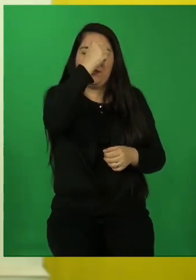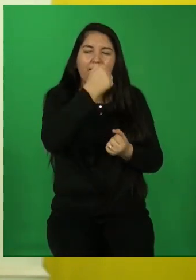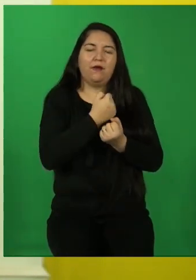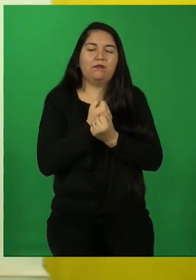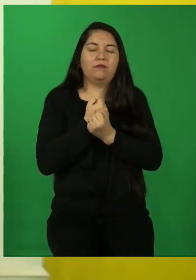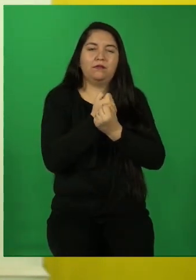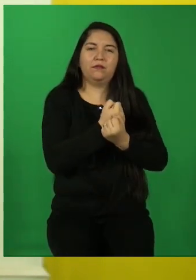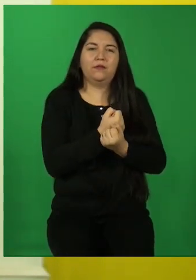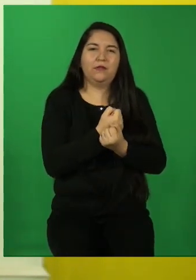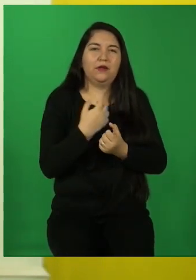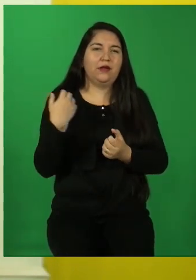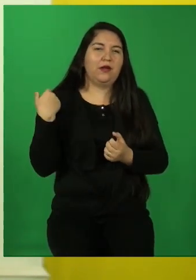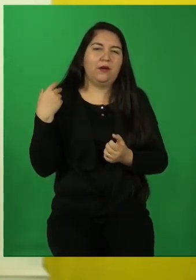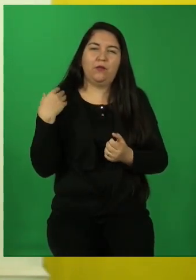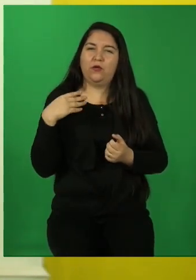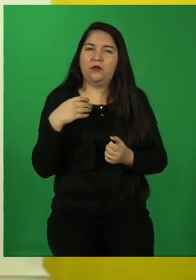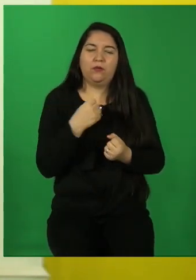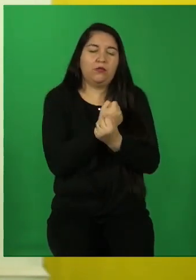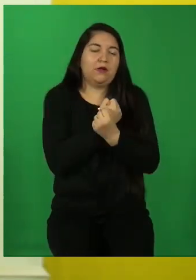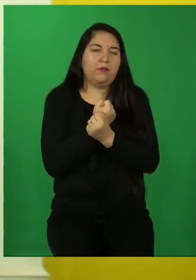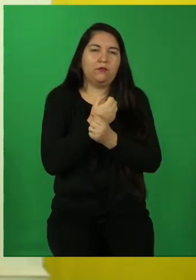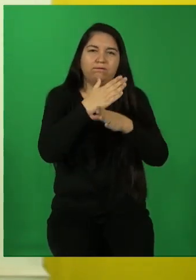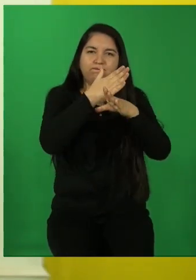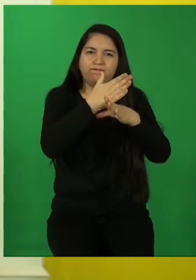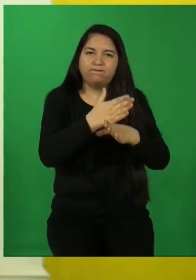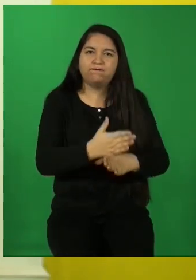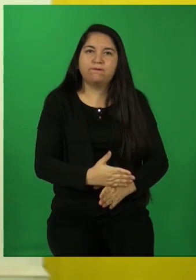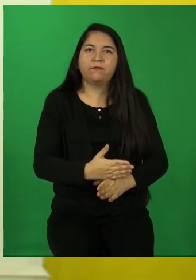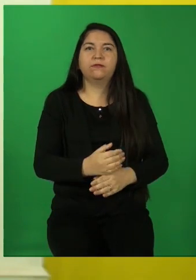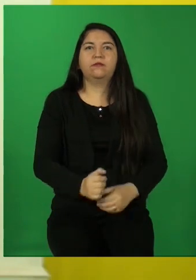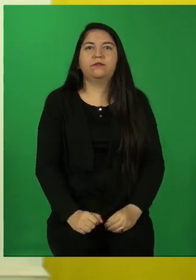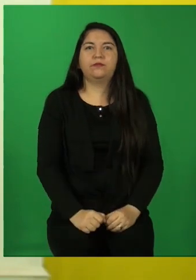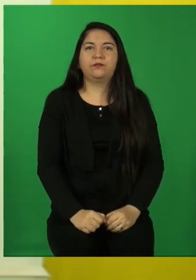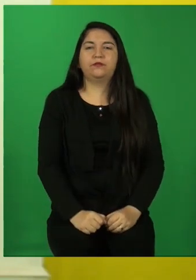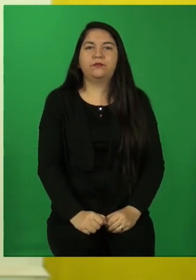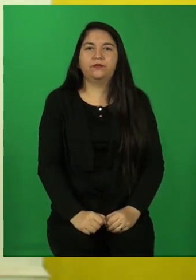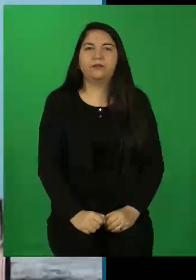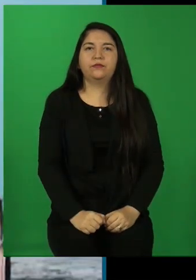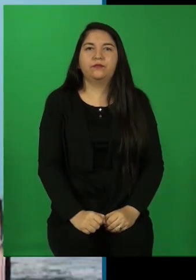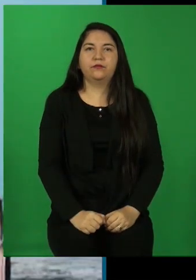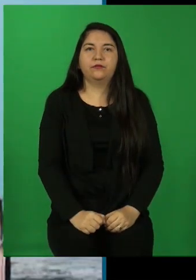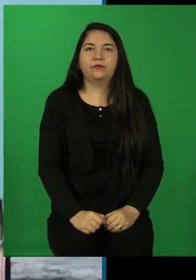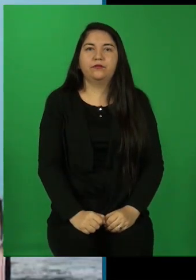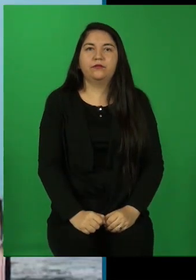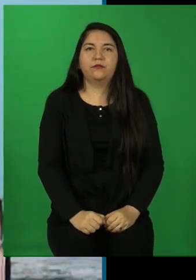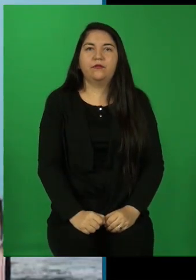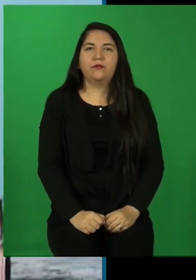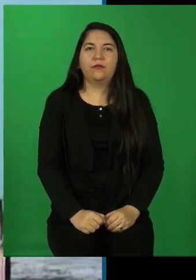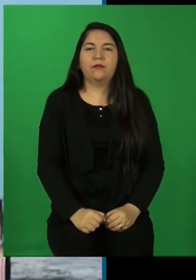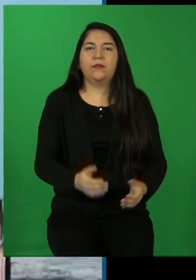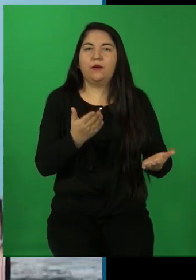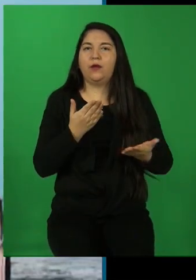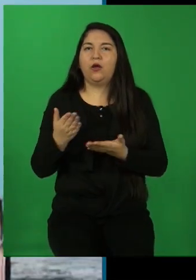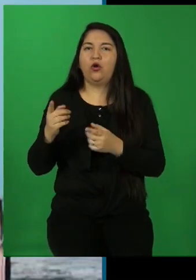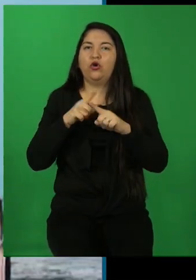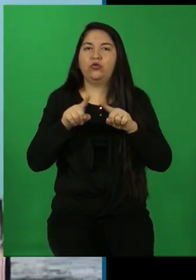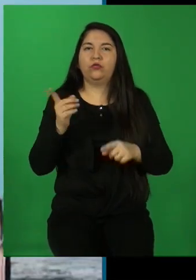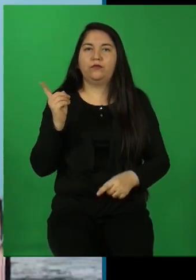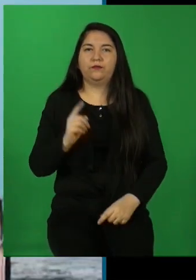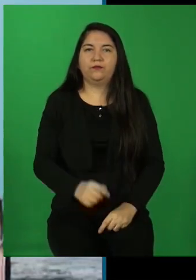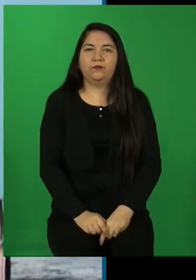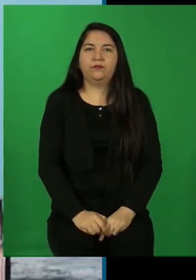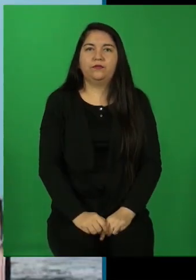un tema muy recurrente dentro de la literatura. También tenemos Peregrinatio Vitae,